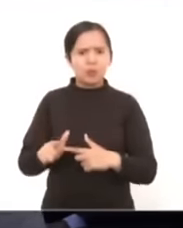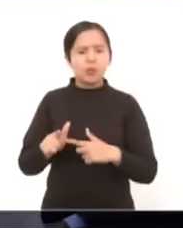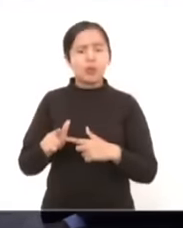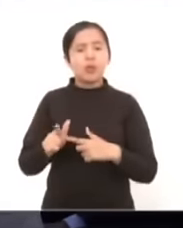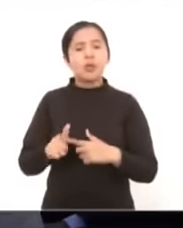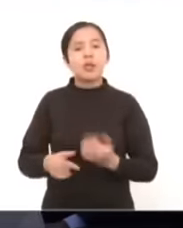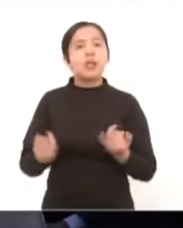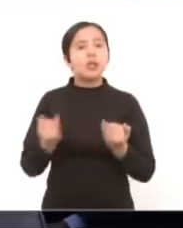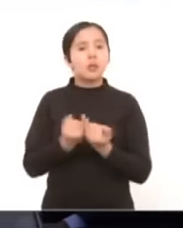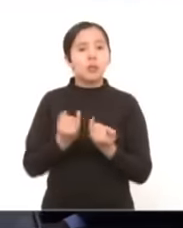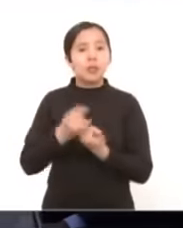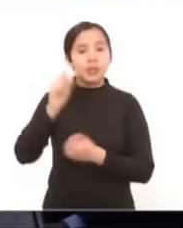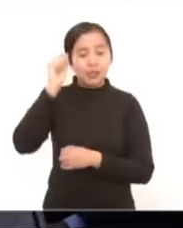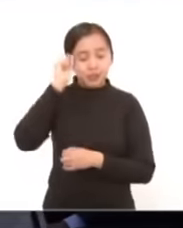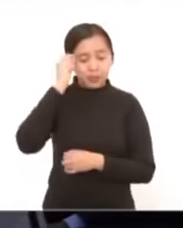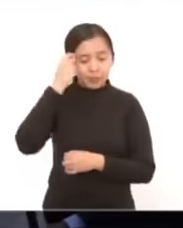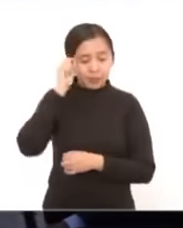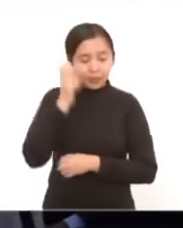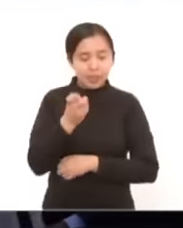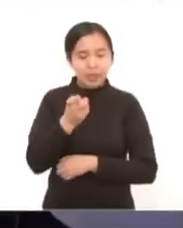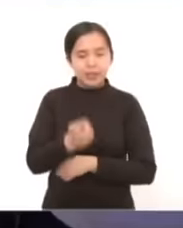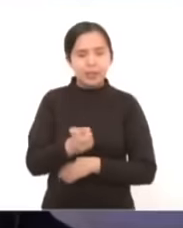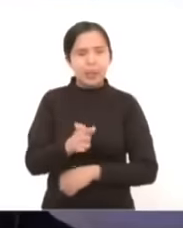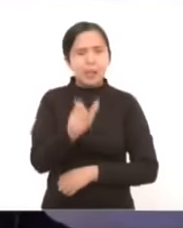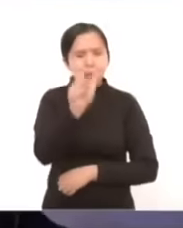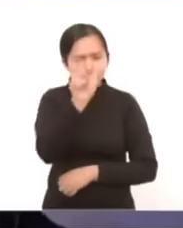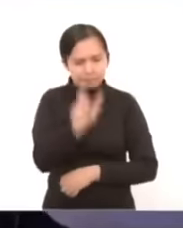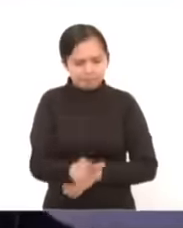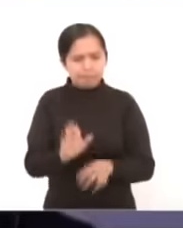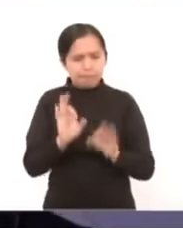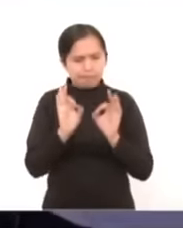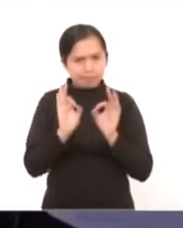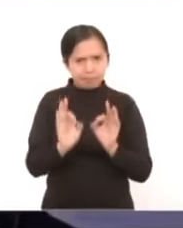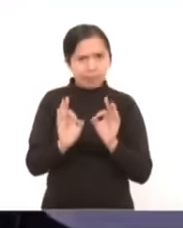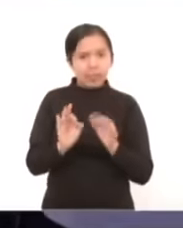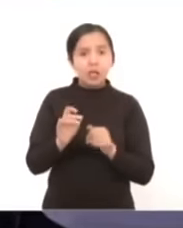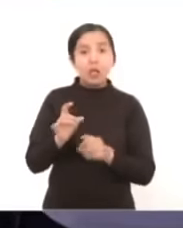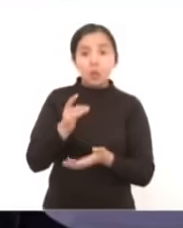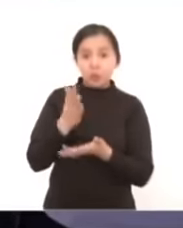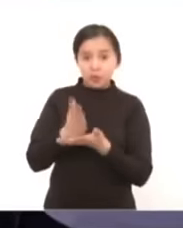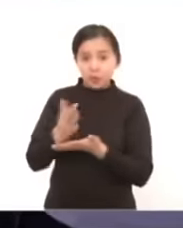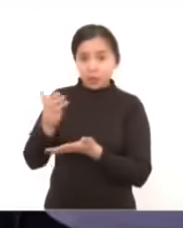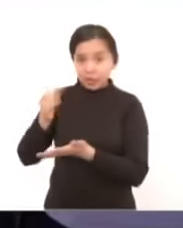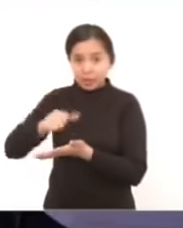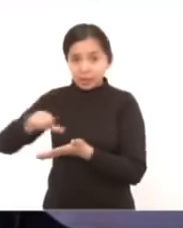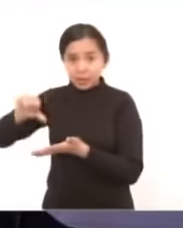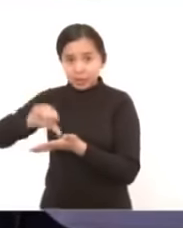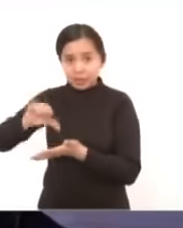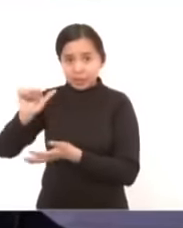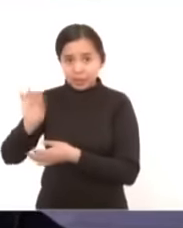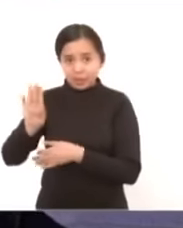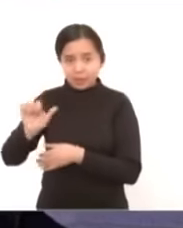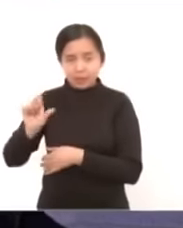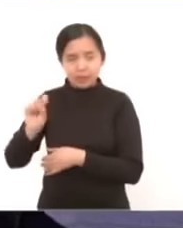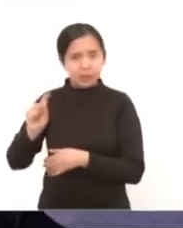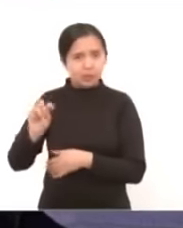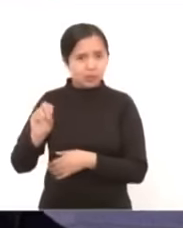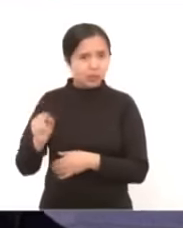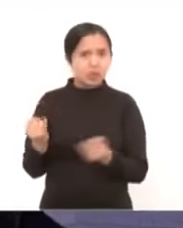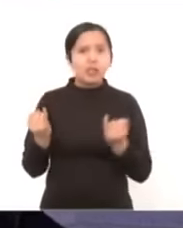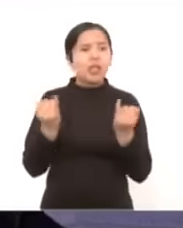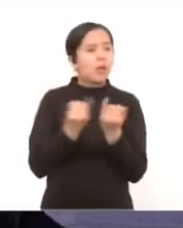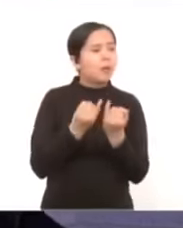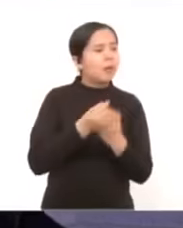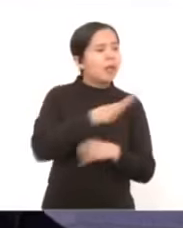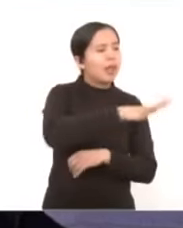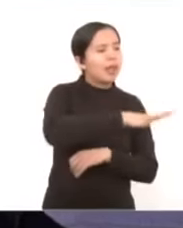este servicio con las condiciones aquí establecidas, no solo para la central de Abastos, sino para la población a